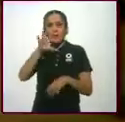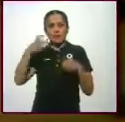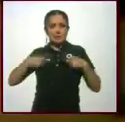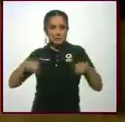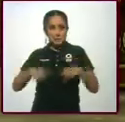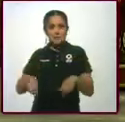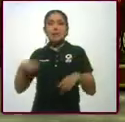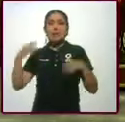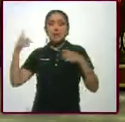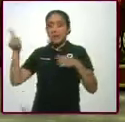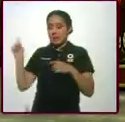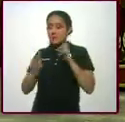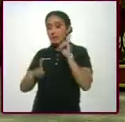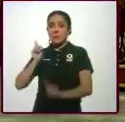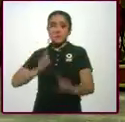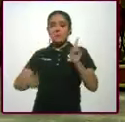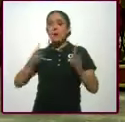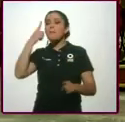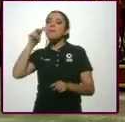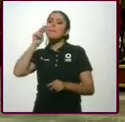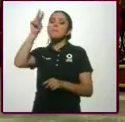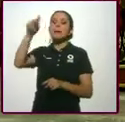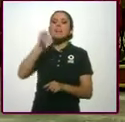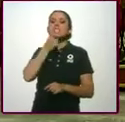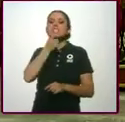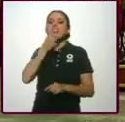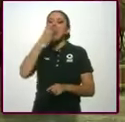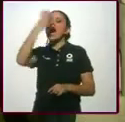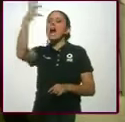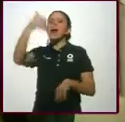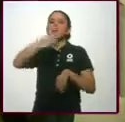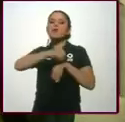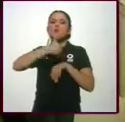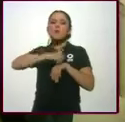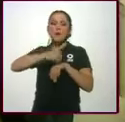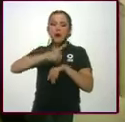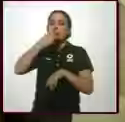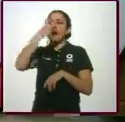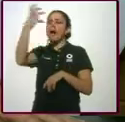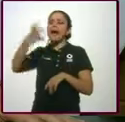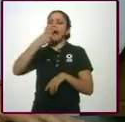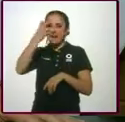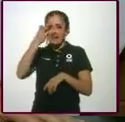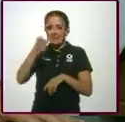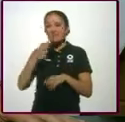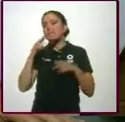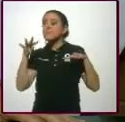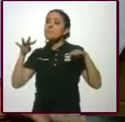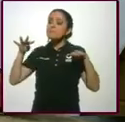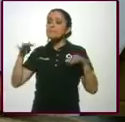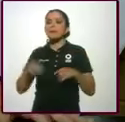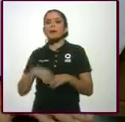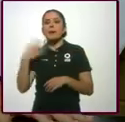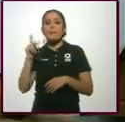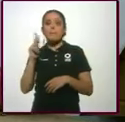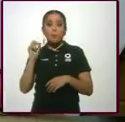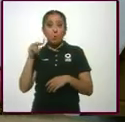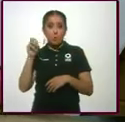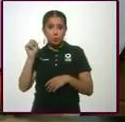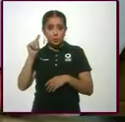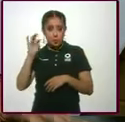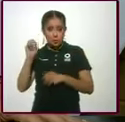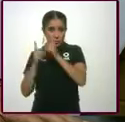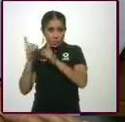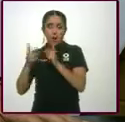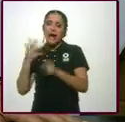a escuchar a niños gritones. Sí, que es otra historia. Ahorita hablamos de eso. otra historia. Y allá en pronósticos deportivos tenemos cinco